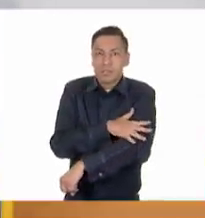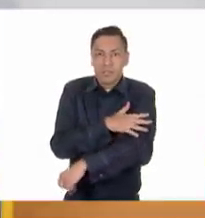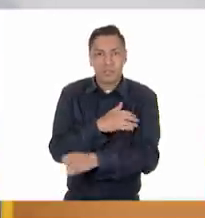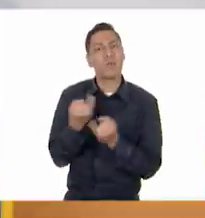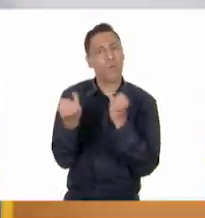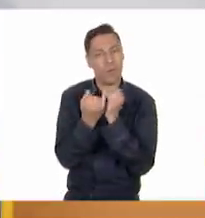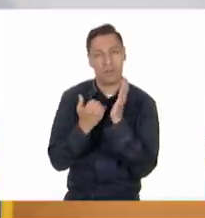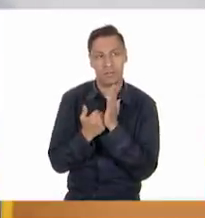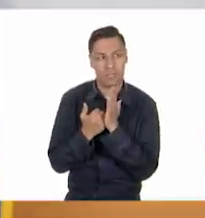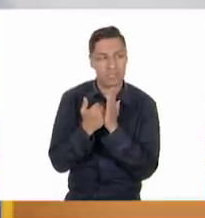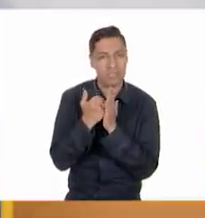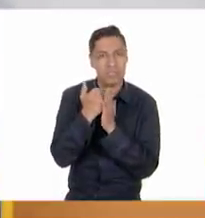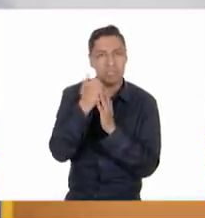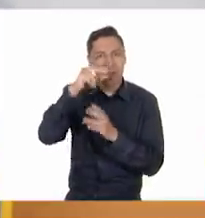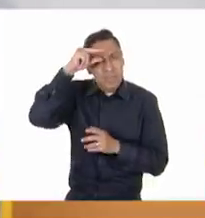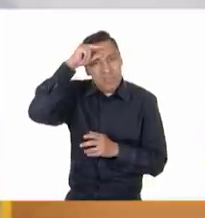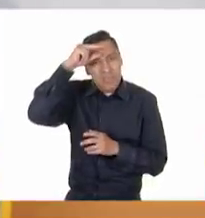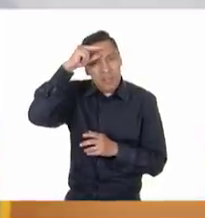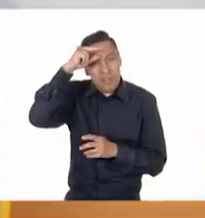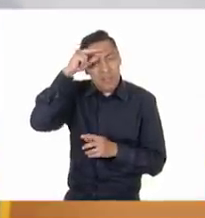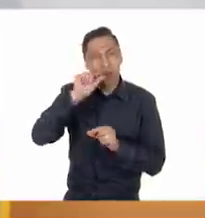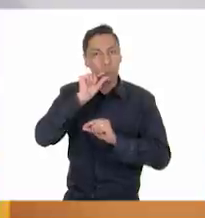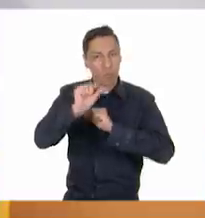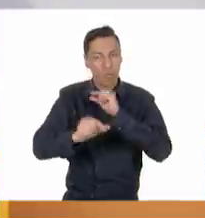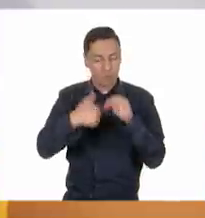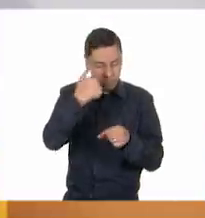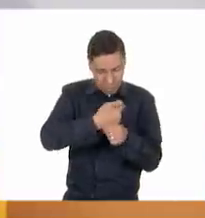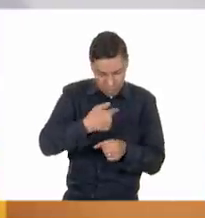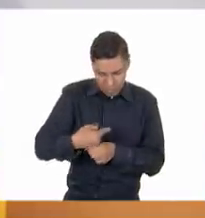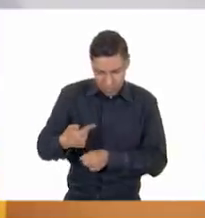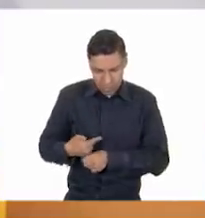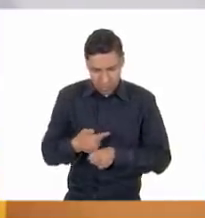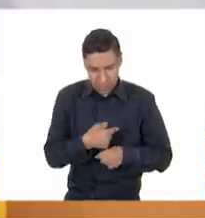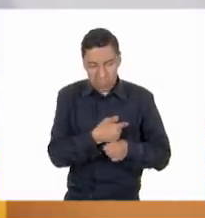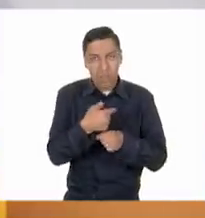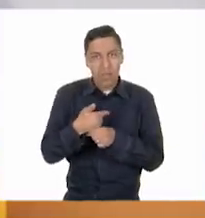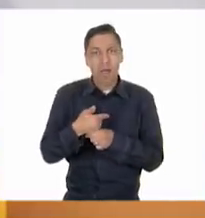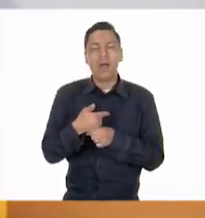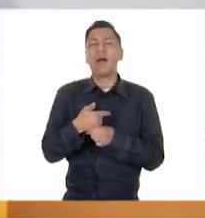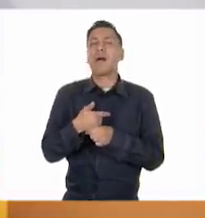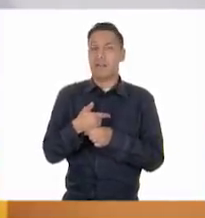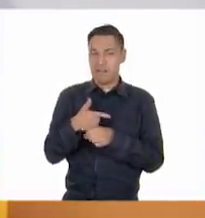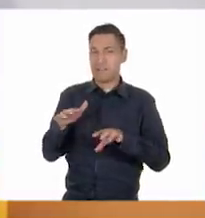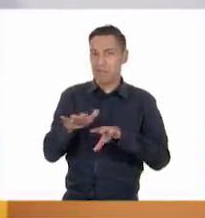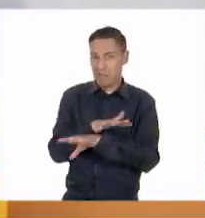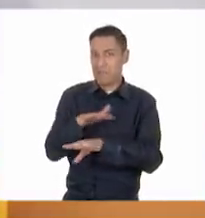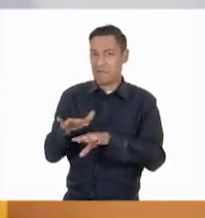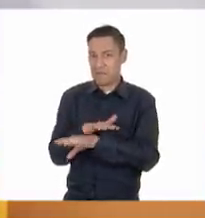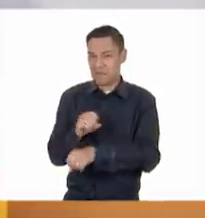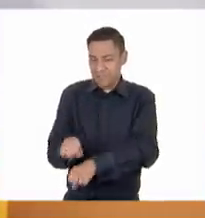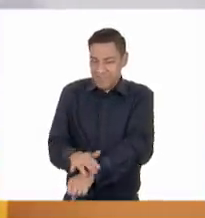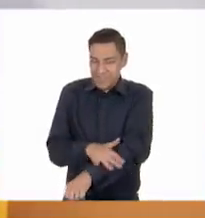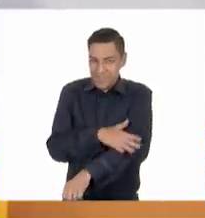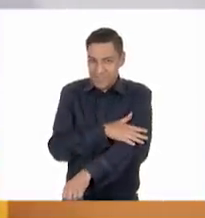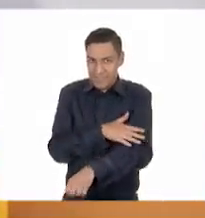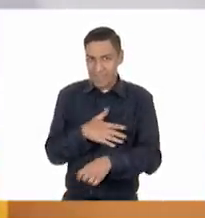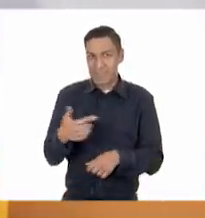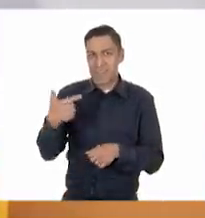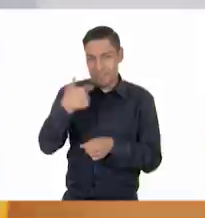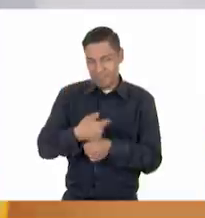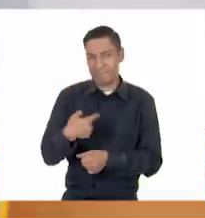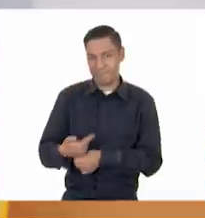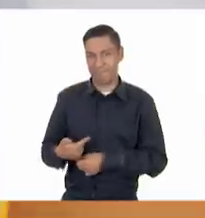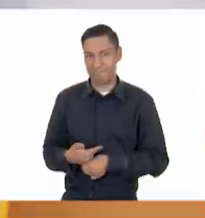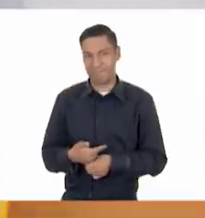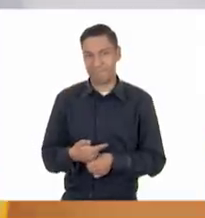crecimiento. Así es, Oscar, tienes mucha razón. Oye, para continuar platicando sobre todos esos cuidados que requieren los niños